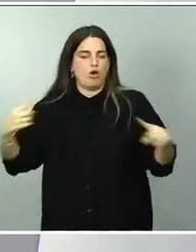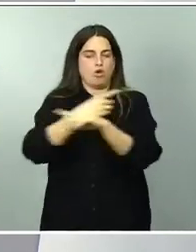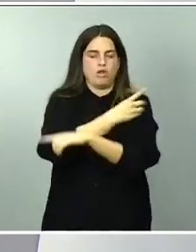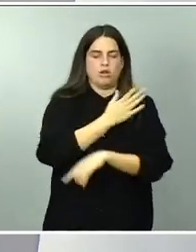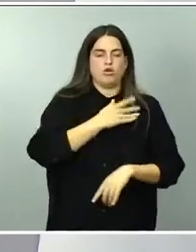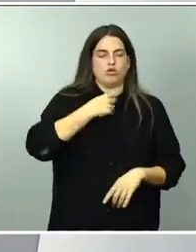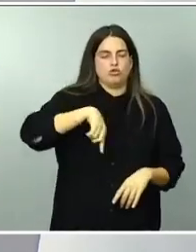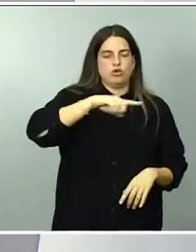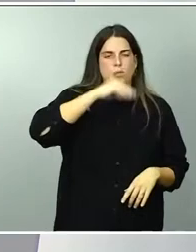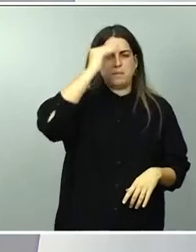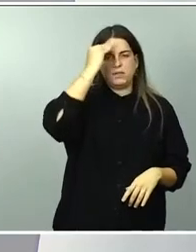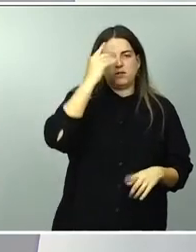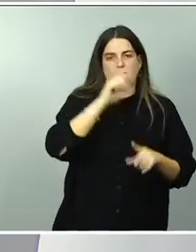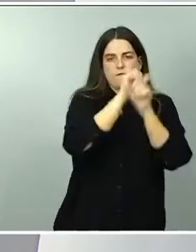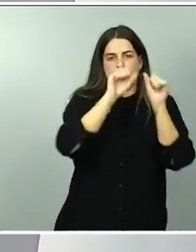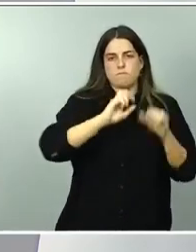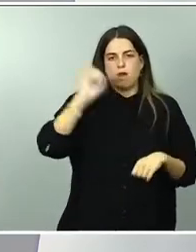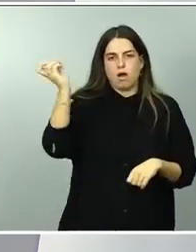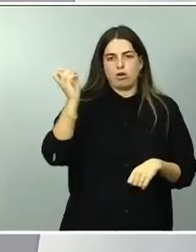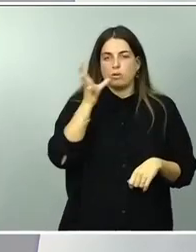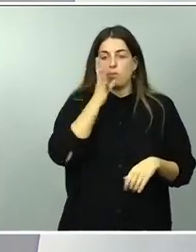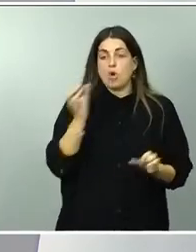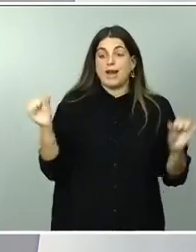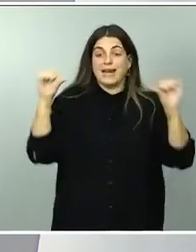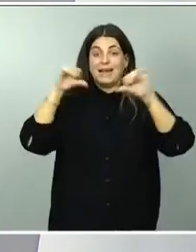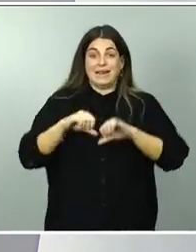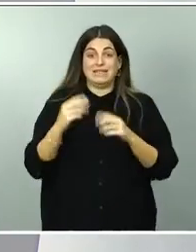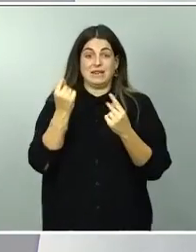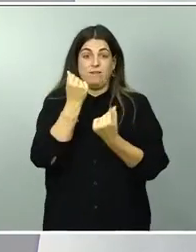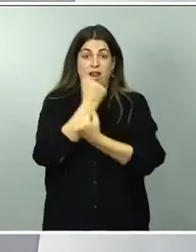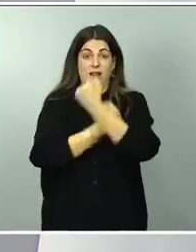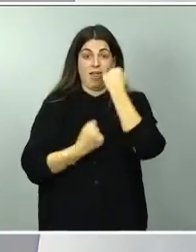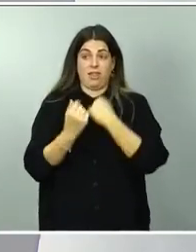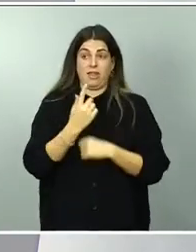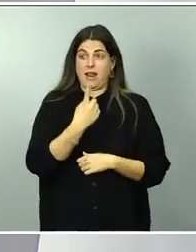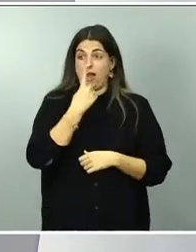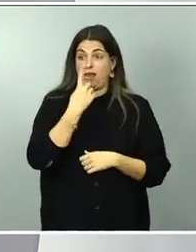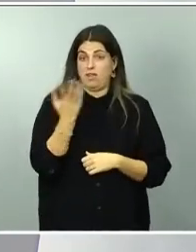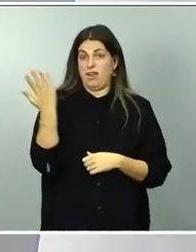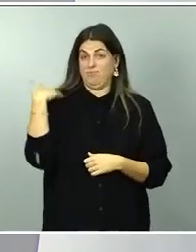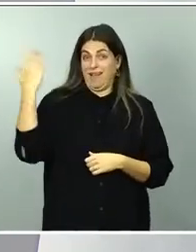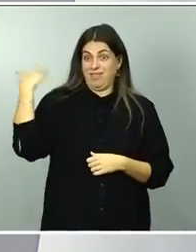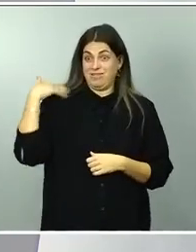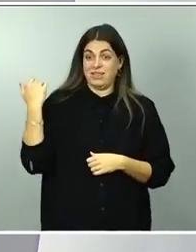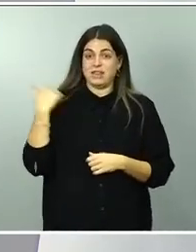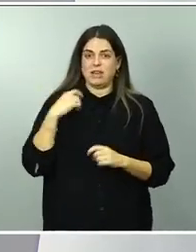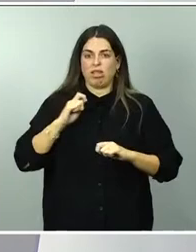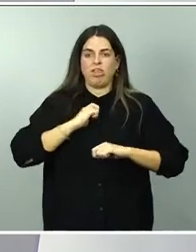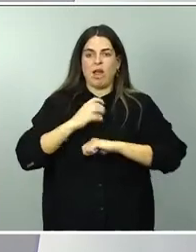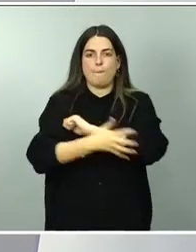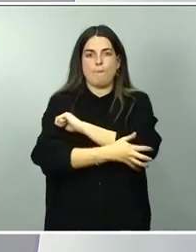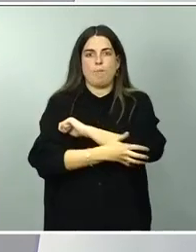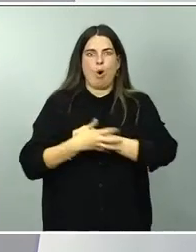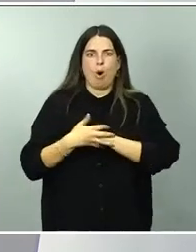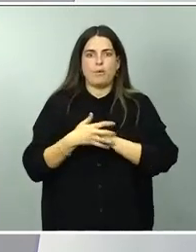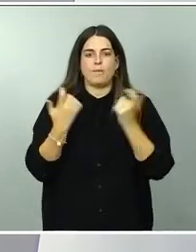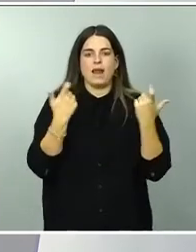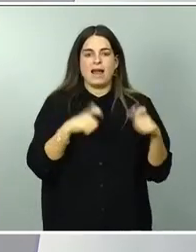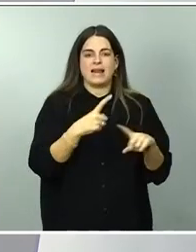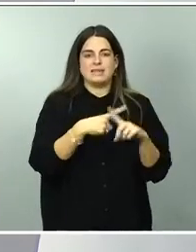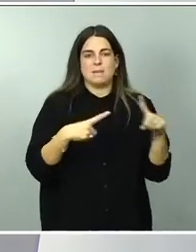sufrirla en la crisis financiera anterior, en donde se produjo un empobrecimiento de la clase media y un